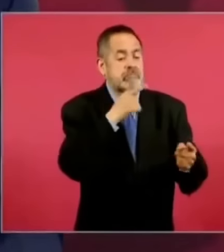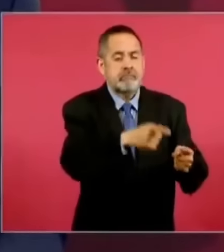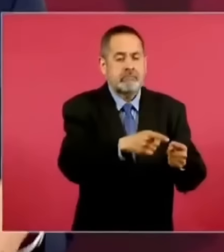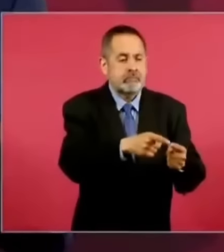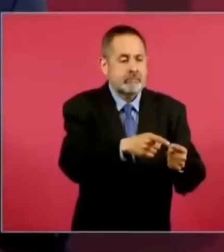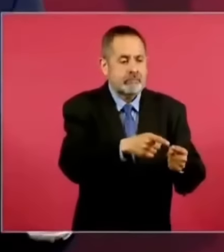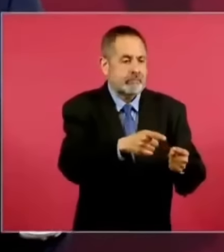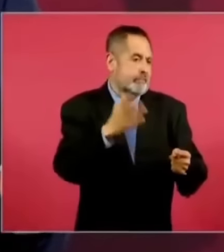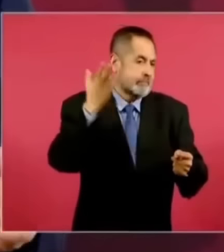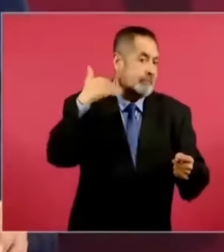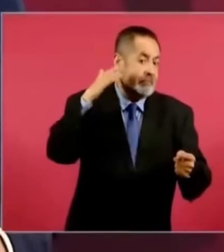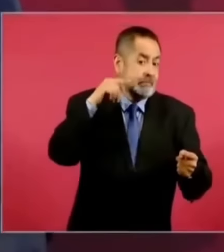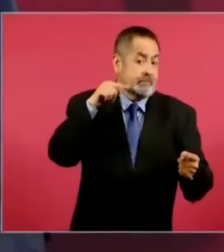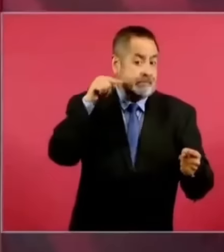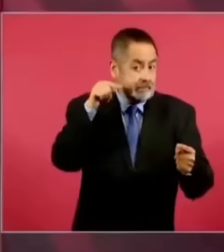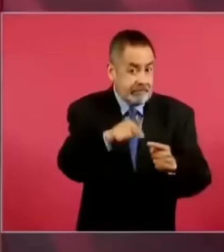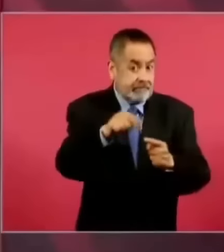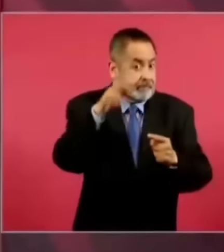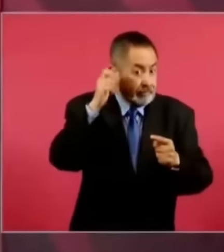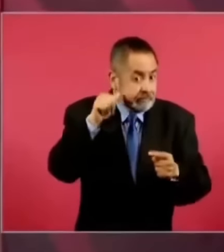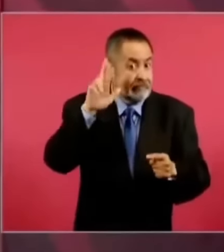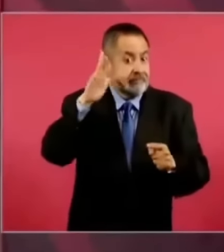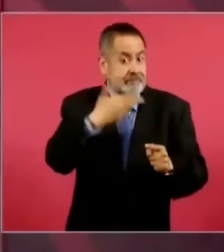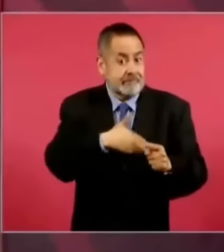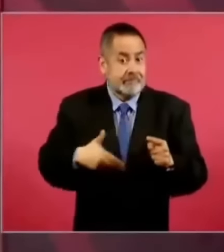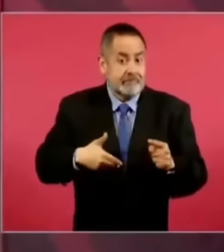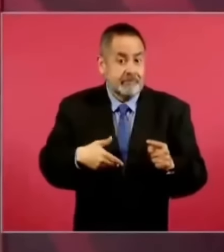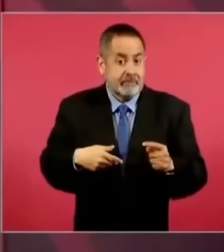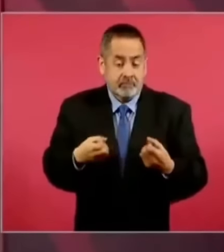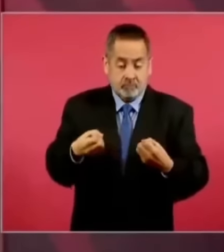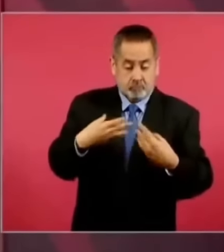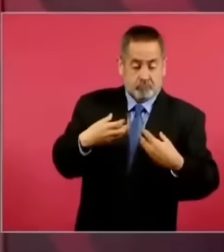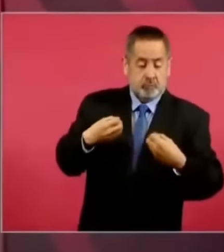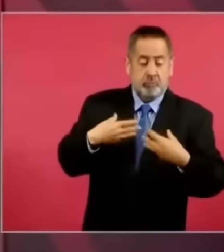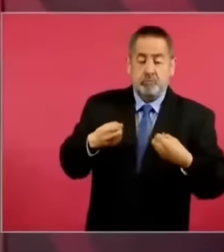si les entregó bienes, ¿no?